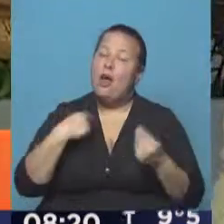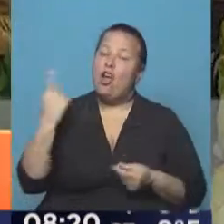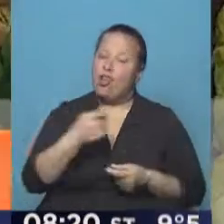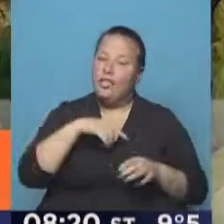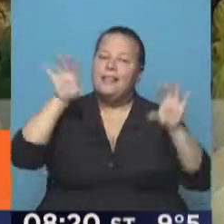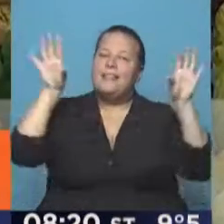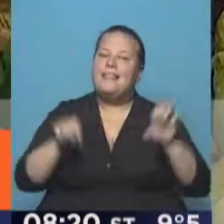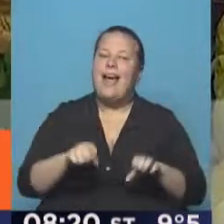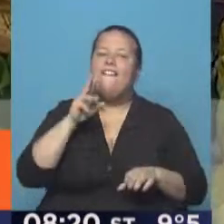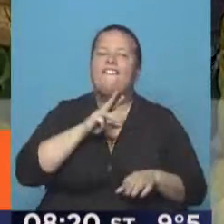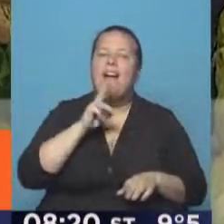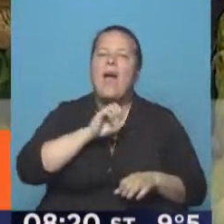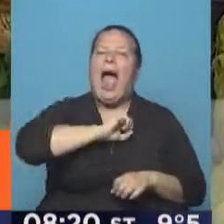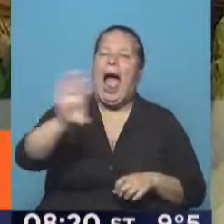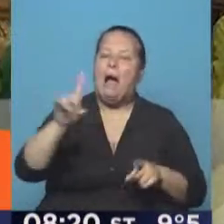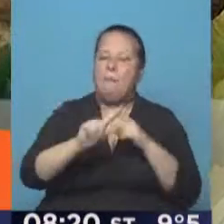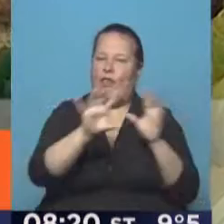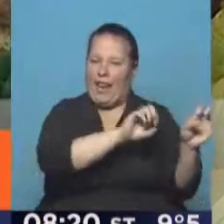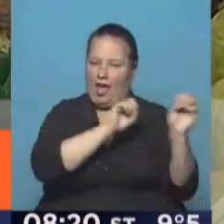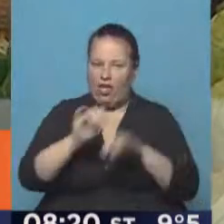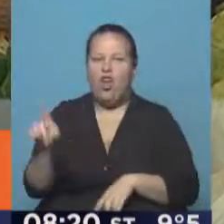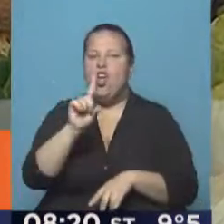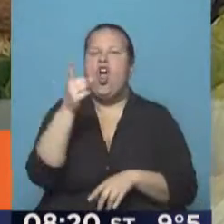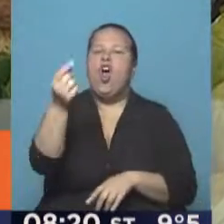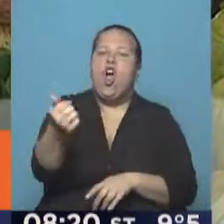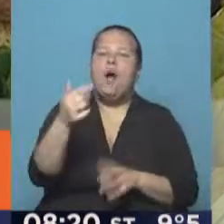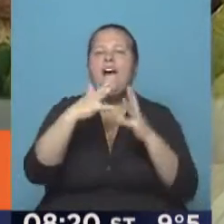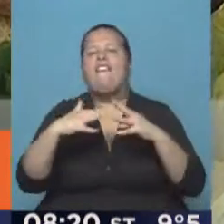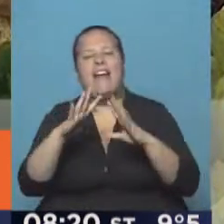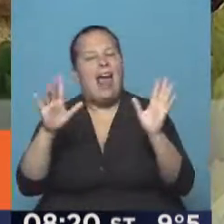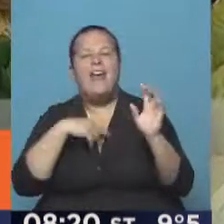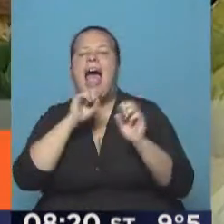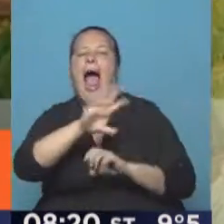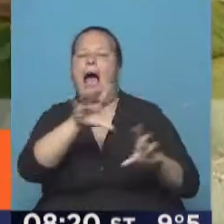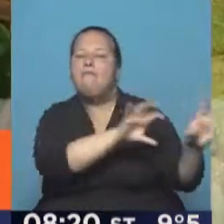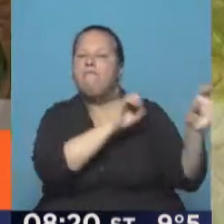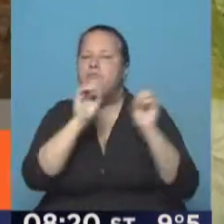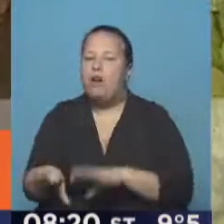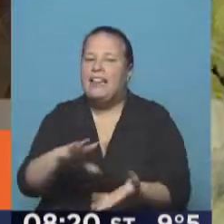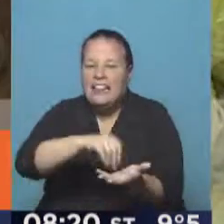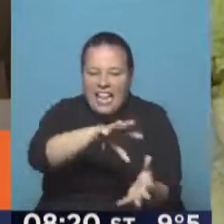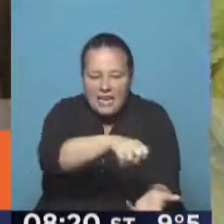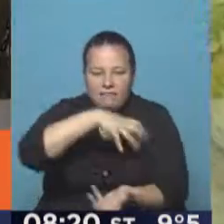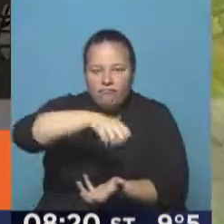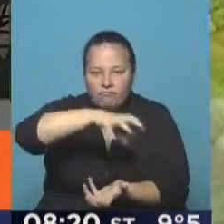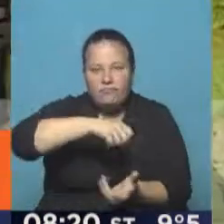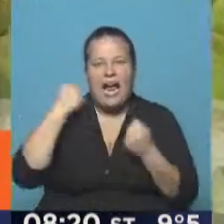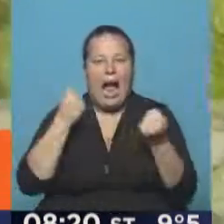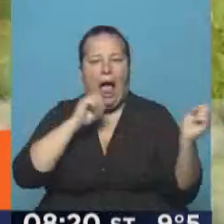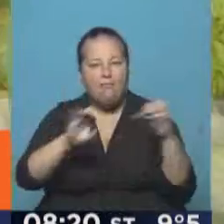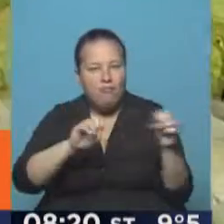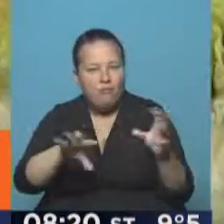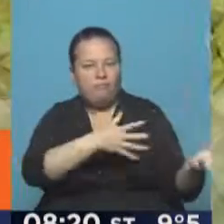traemos todo verdura del campo directamente. No es que compramos en la feira ni nada. Nosotros traemos directamente de la tierra. Vamos, cargamos con el camión